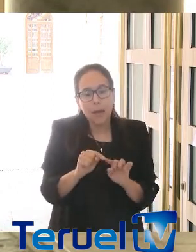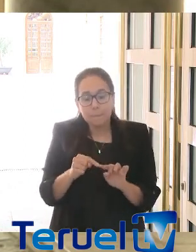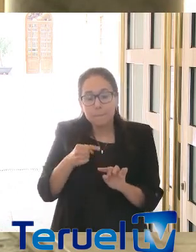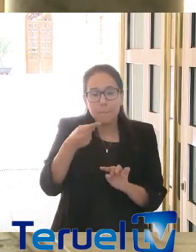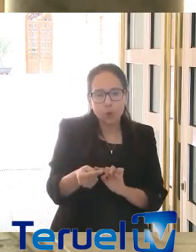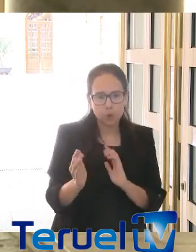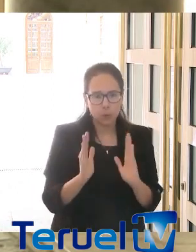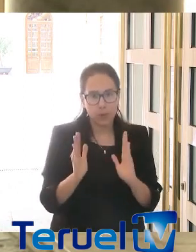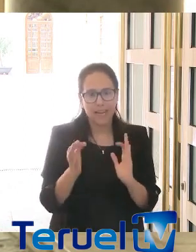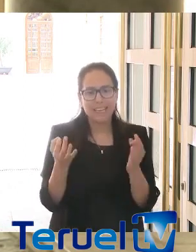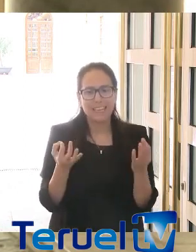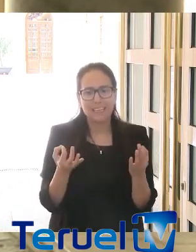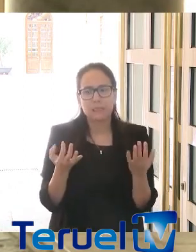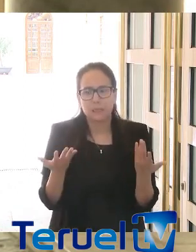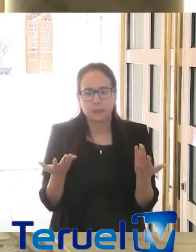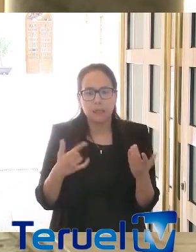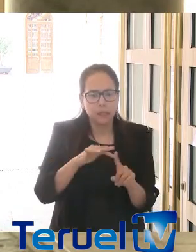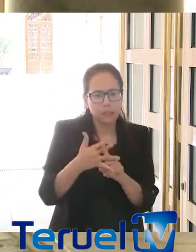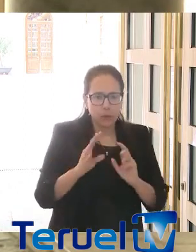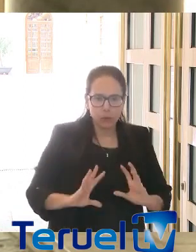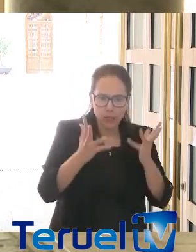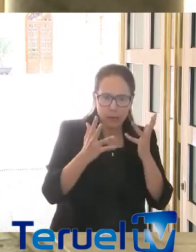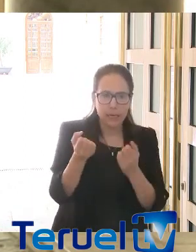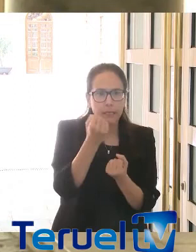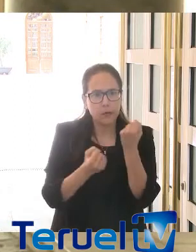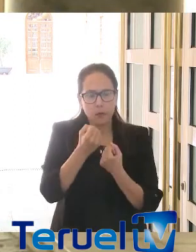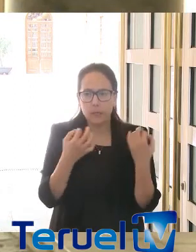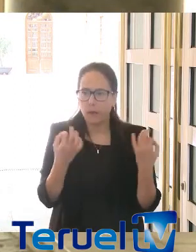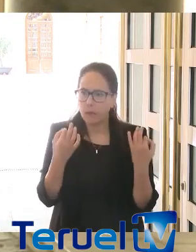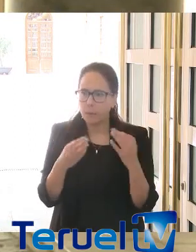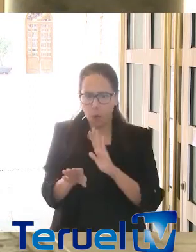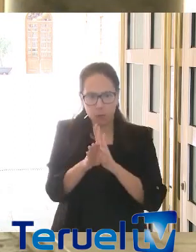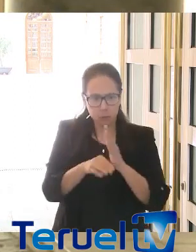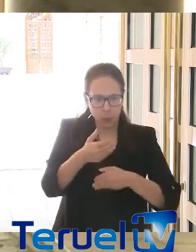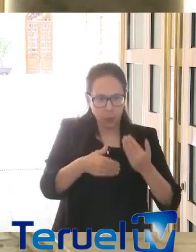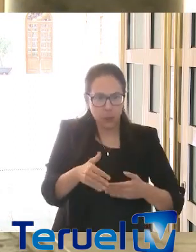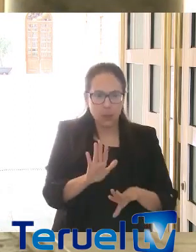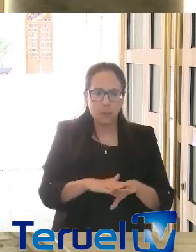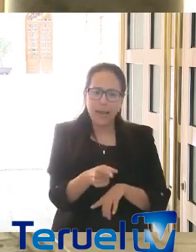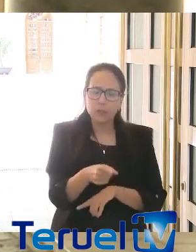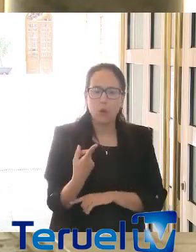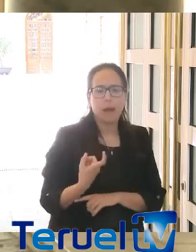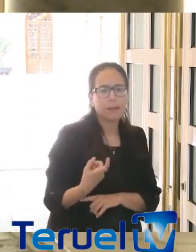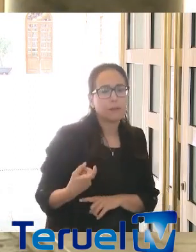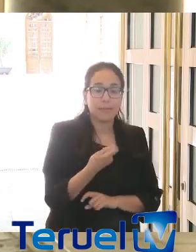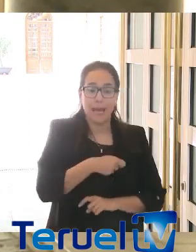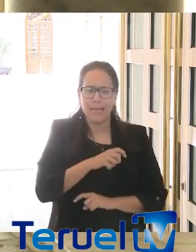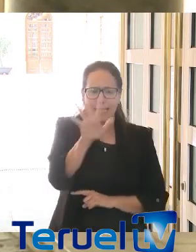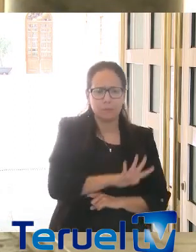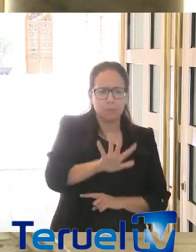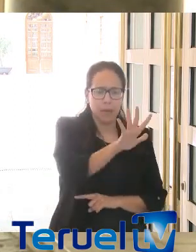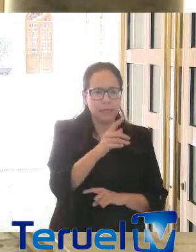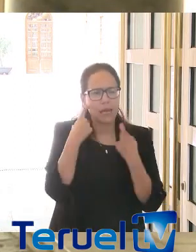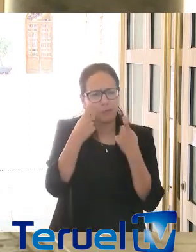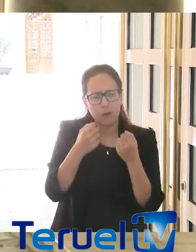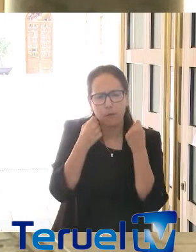época que es todo esto. Tenemos que salvar la situación y, económicamente, salir adelante. Y para eso yo creo que hace falta un gran esfuerzo por parte de España y por Europa para